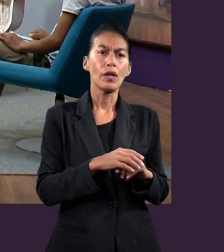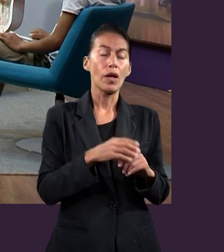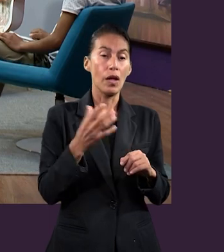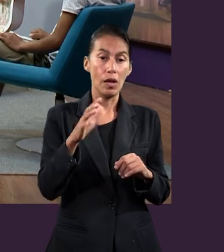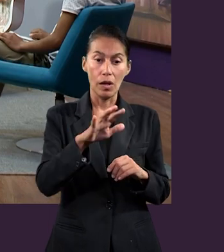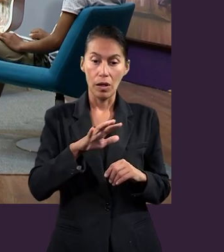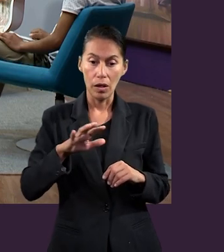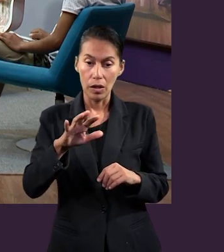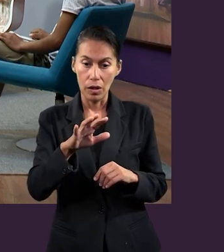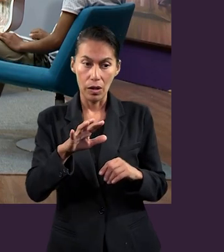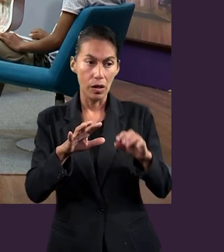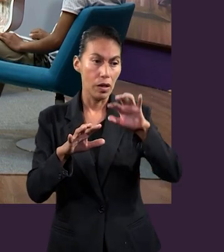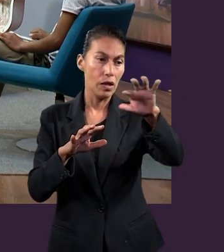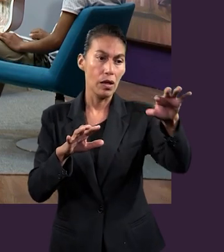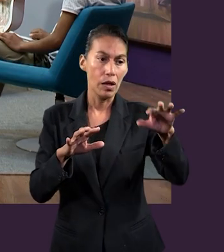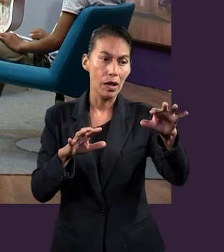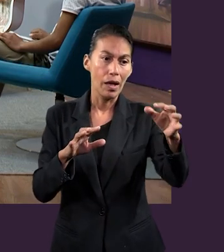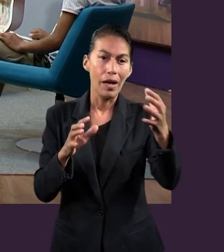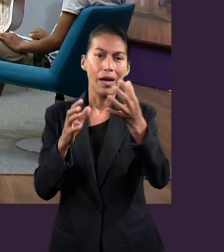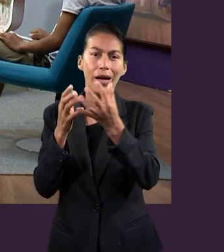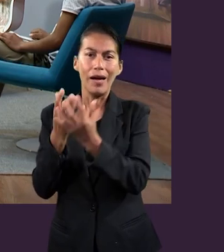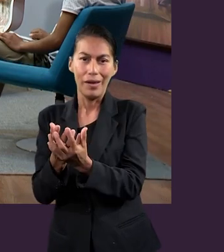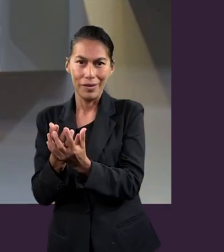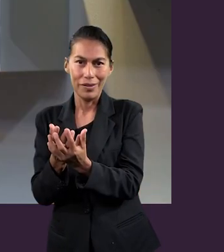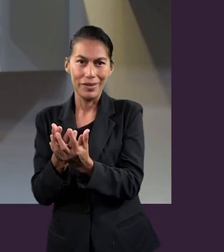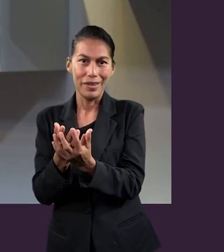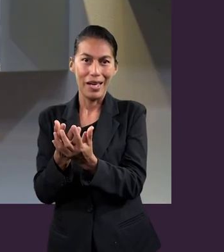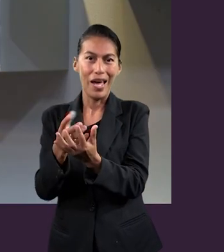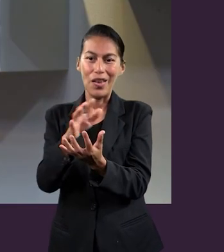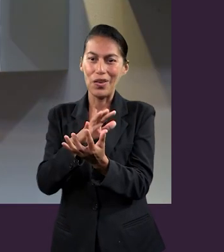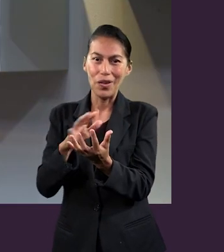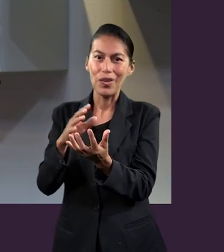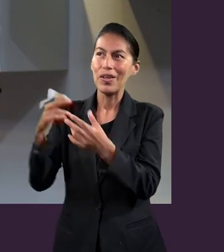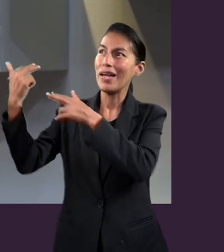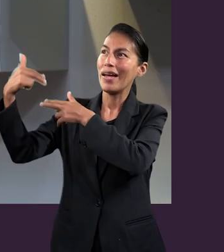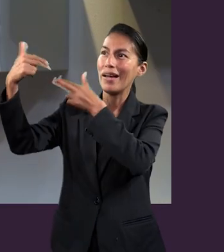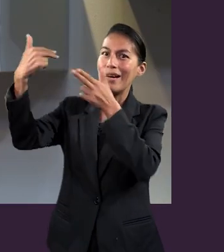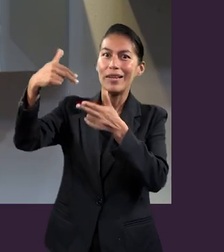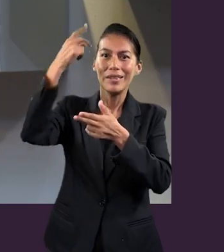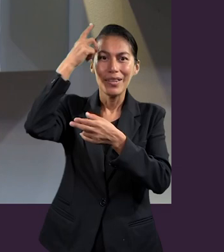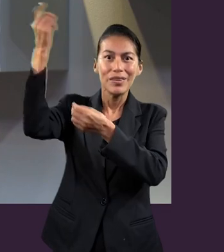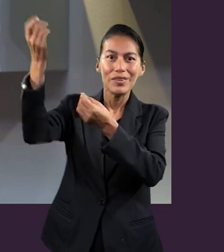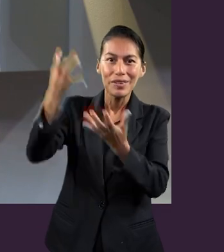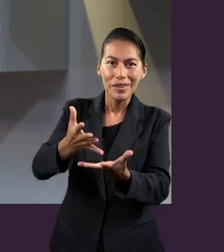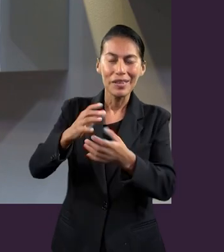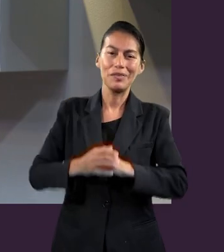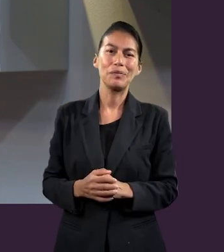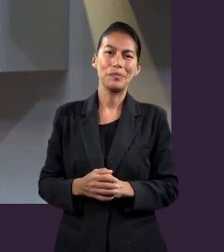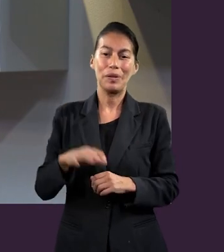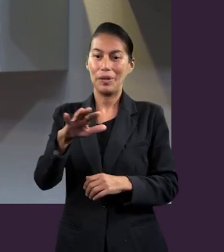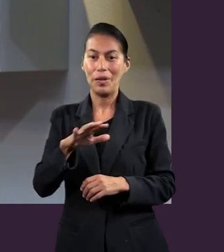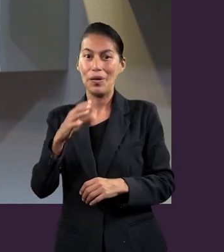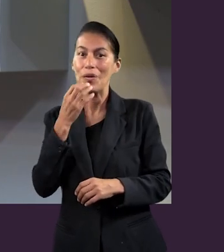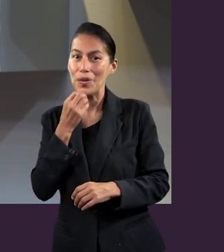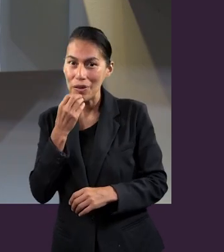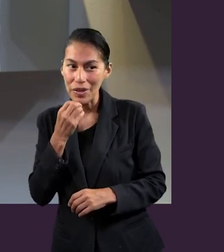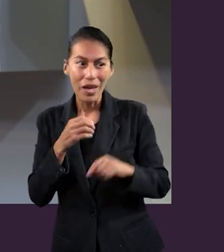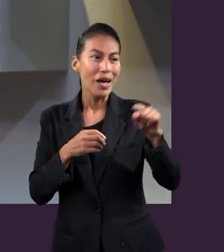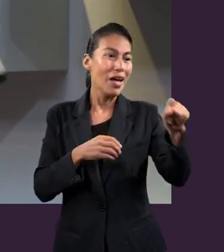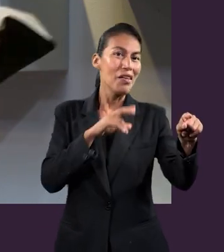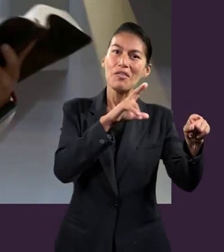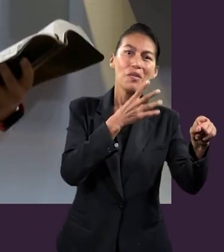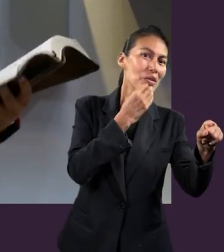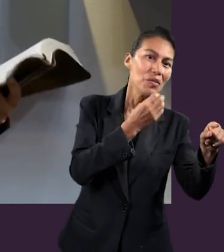tú, Carla, son junto con Israel ahora, beneficiarios de la misma herencia. Es decir,